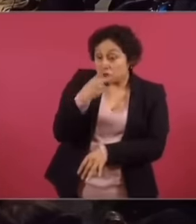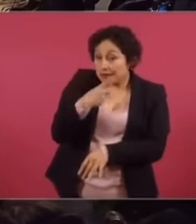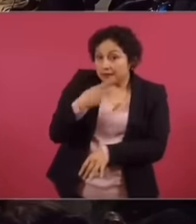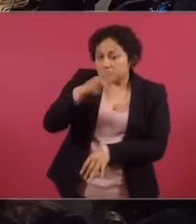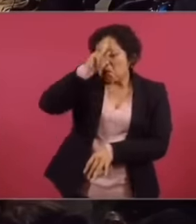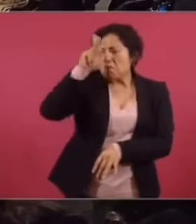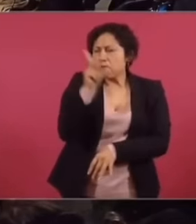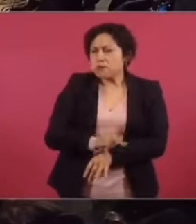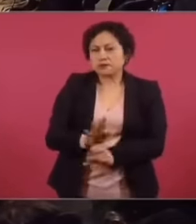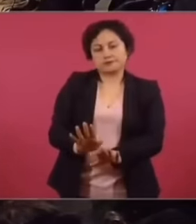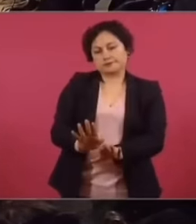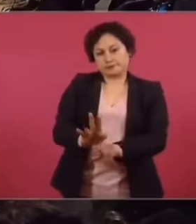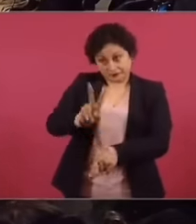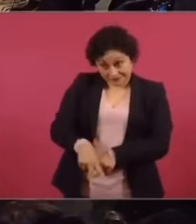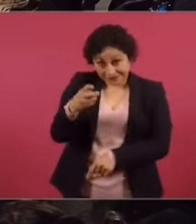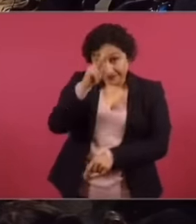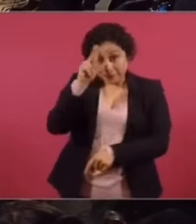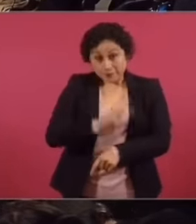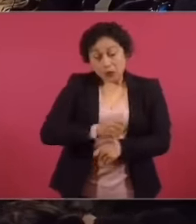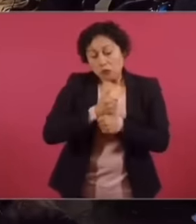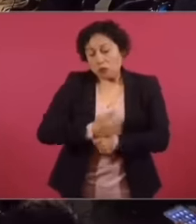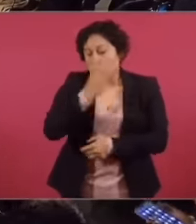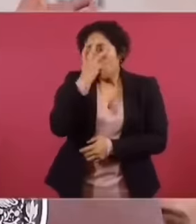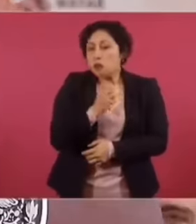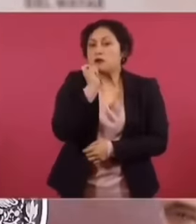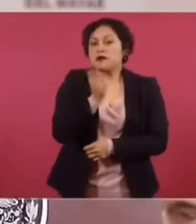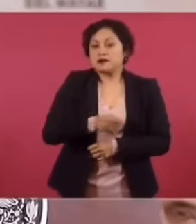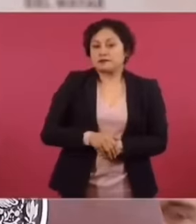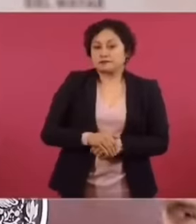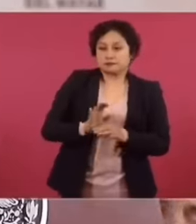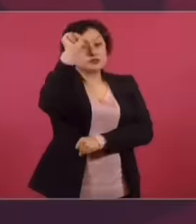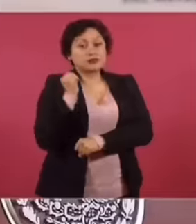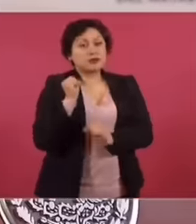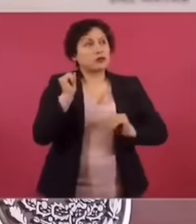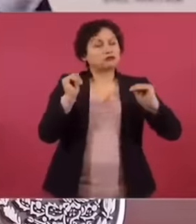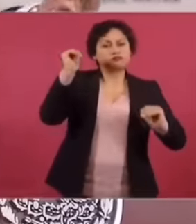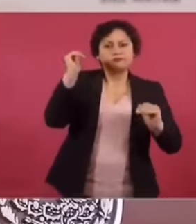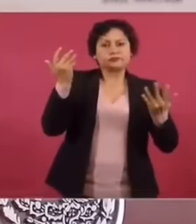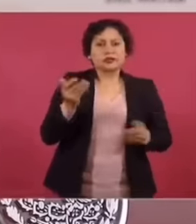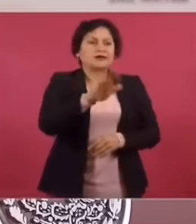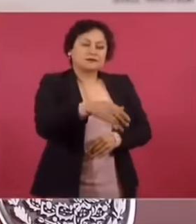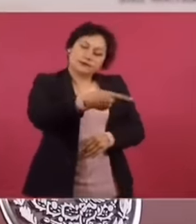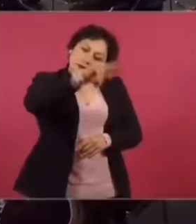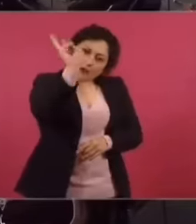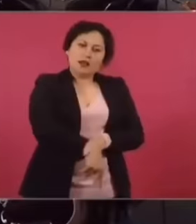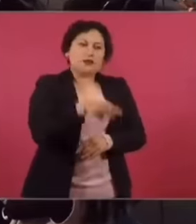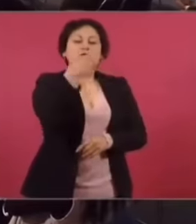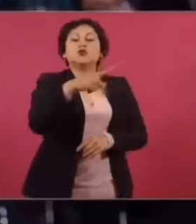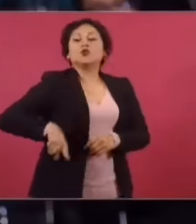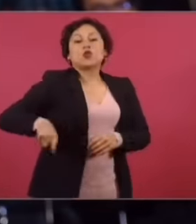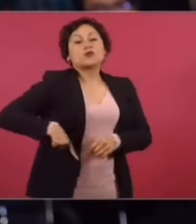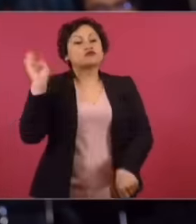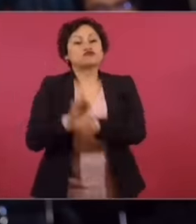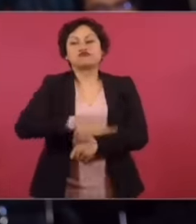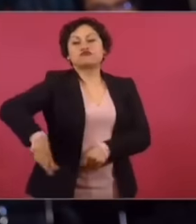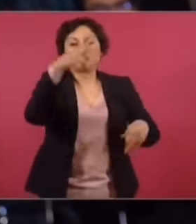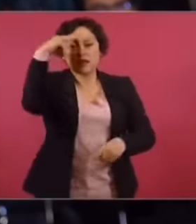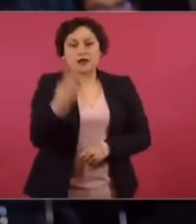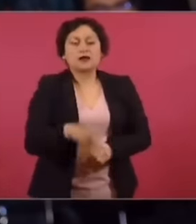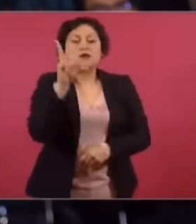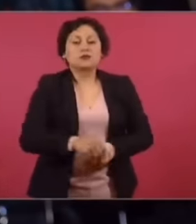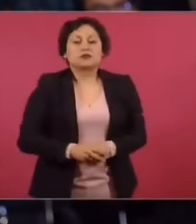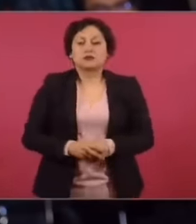todo respeto, además muy lamentable, y triste, es lo que pasa donde tú vives, en Estados Unidos. Pero el punto de tu gobierno no ha proteger la vida de los mexicanos. No, estamos